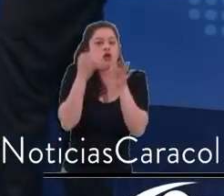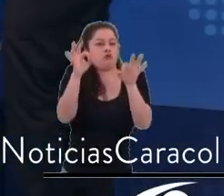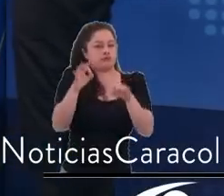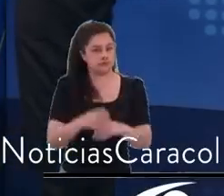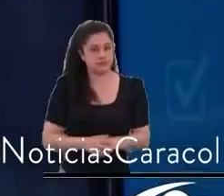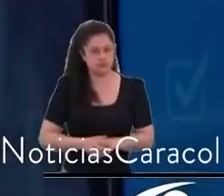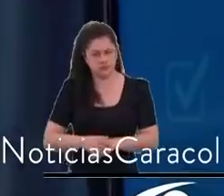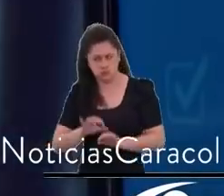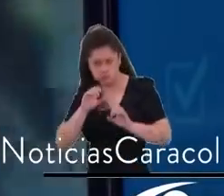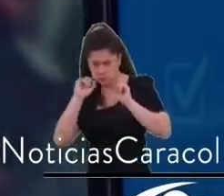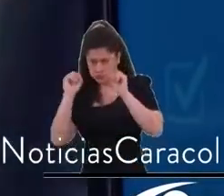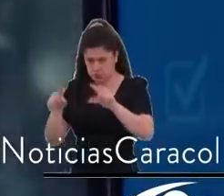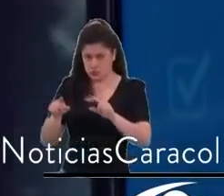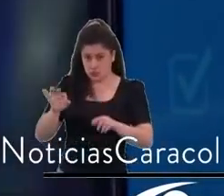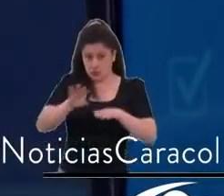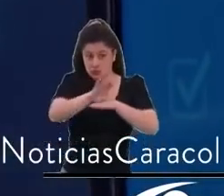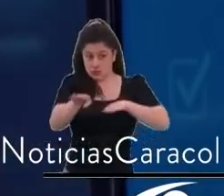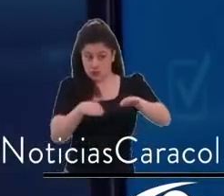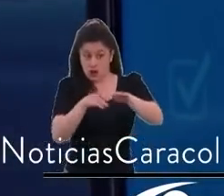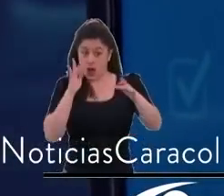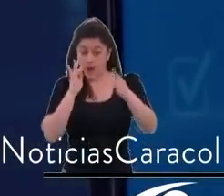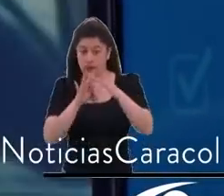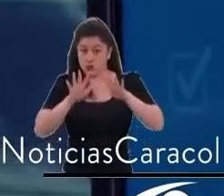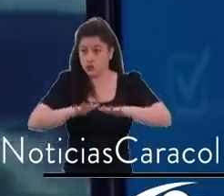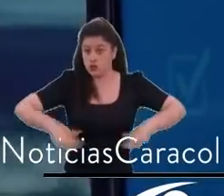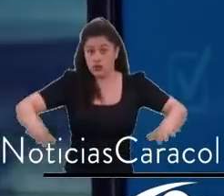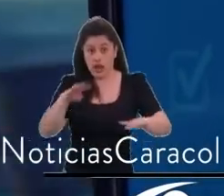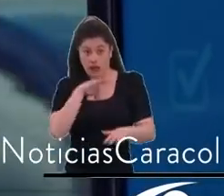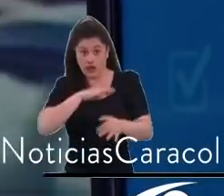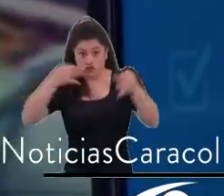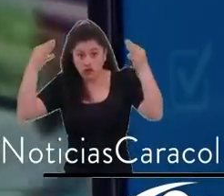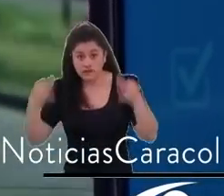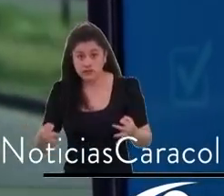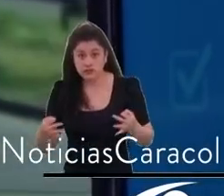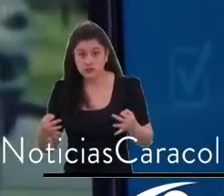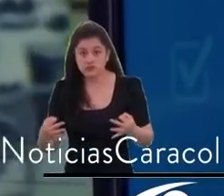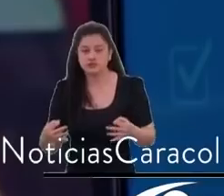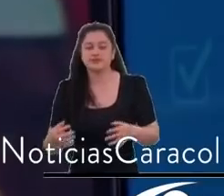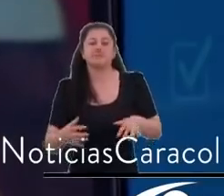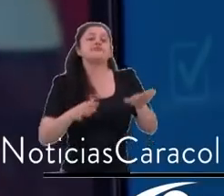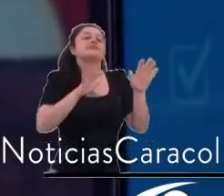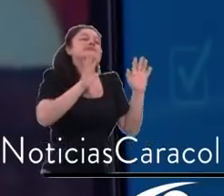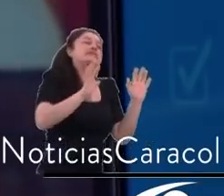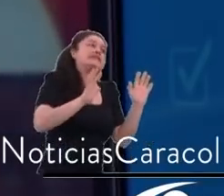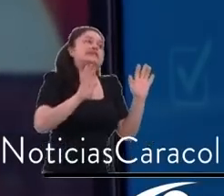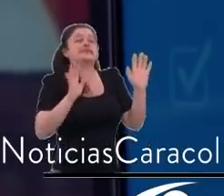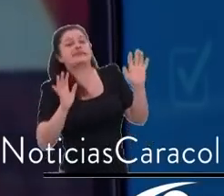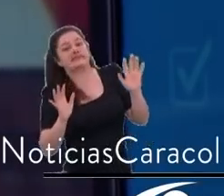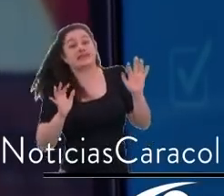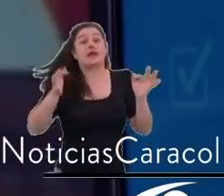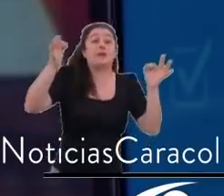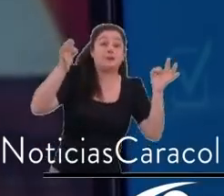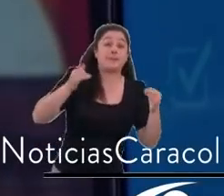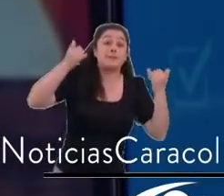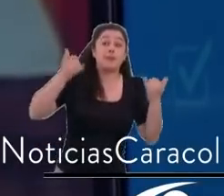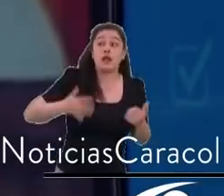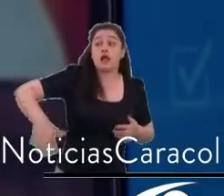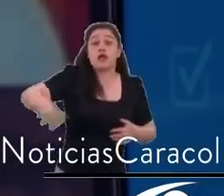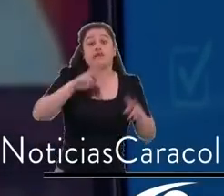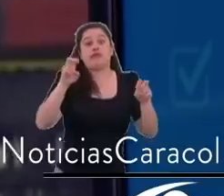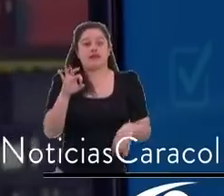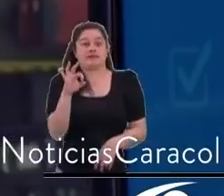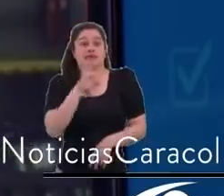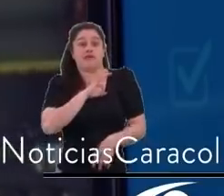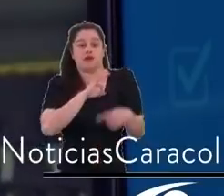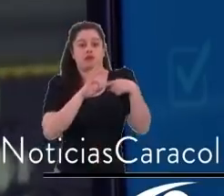los sábados? Estamos analizándolo, pero sabemos que es una medida difícil para la ciudad que los sábados suele salir con la familia, hacer mercado, en fin,